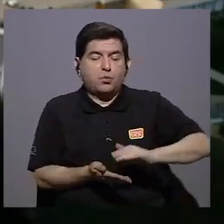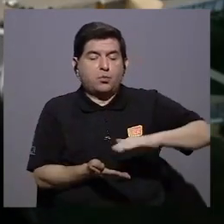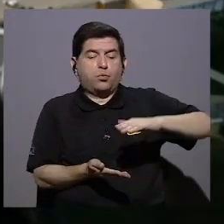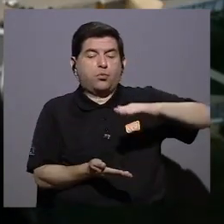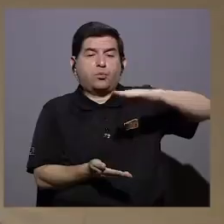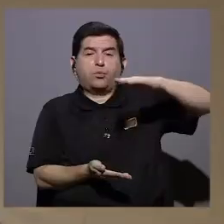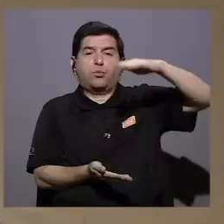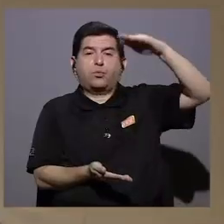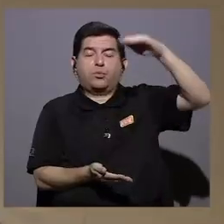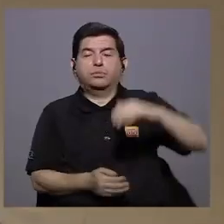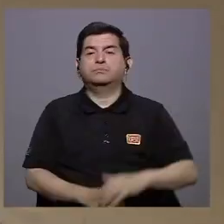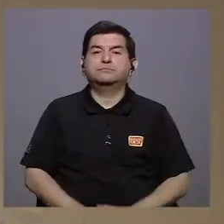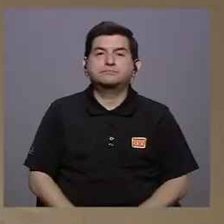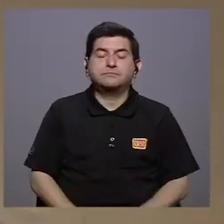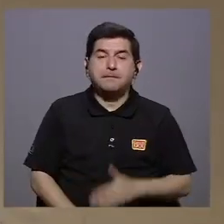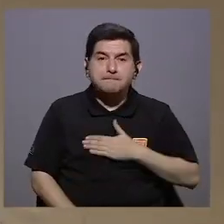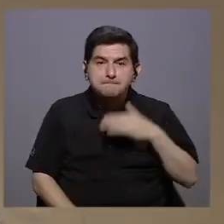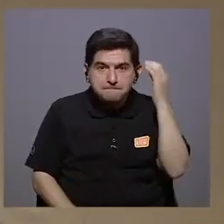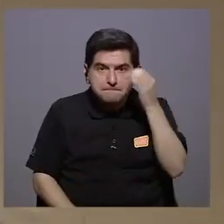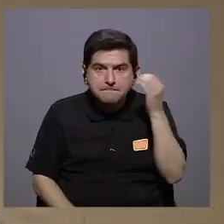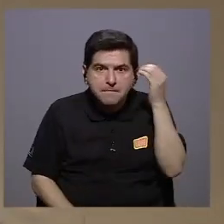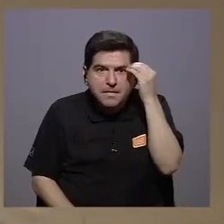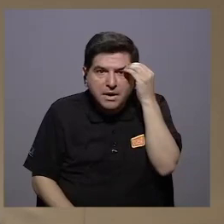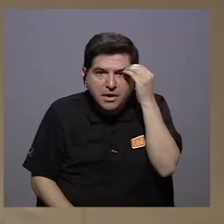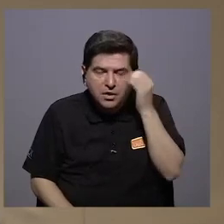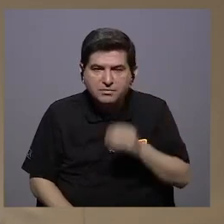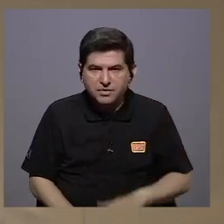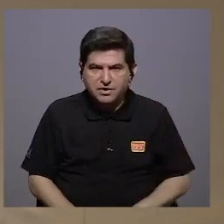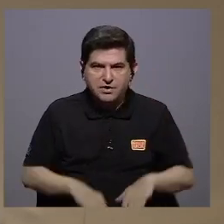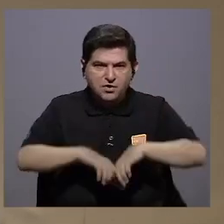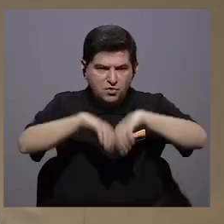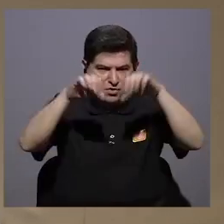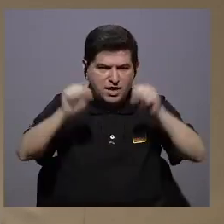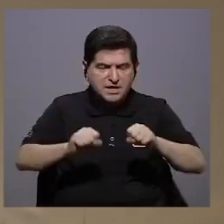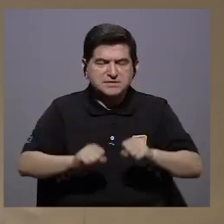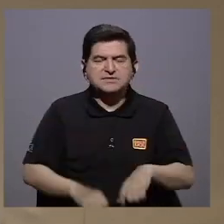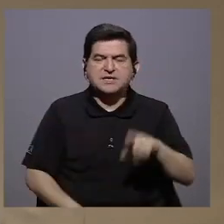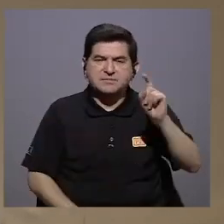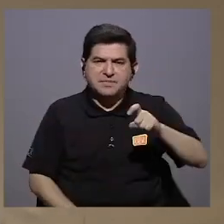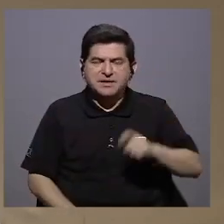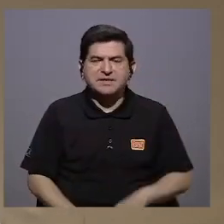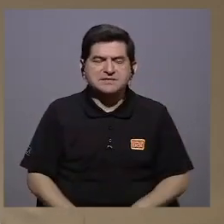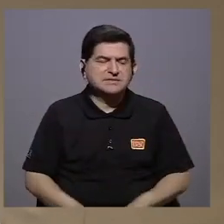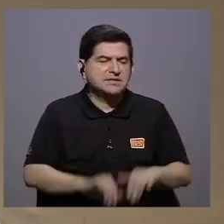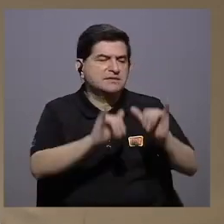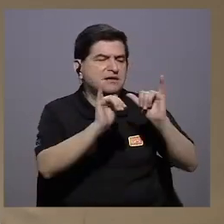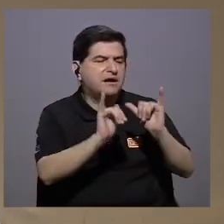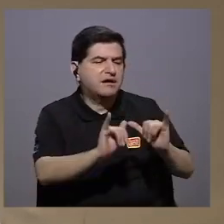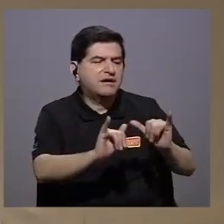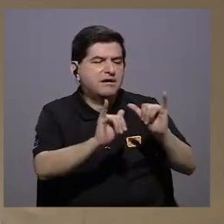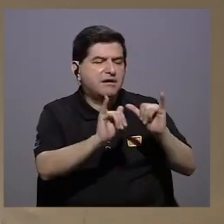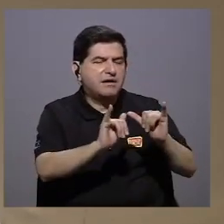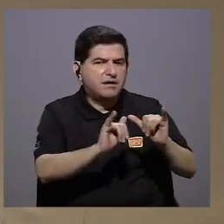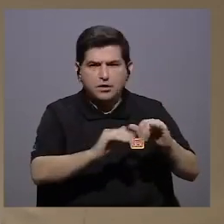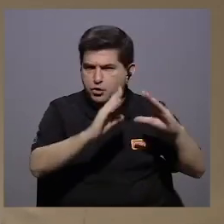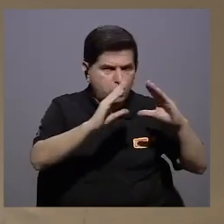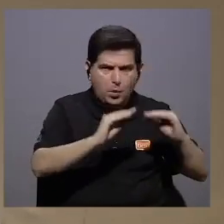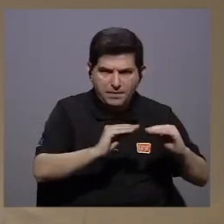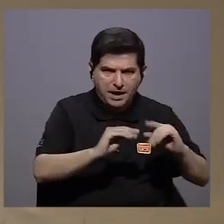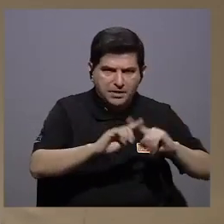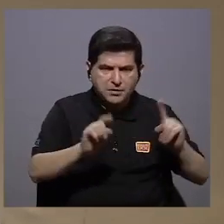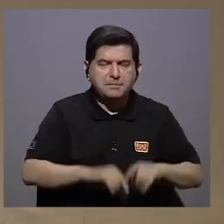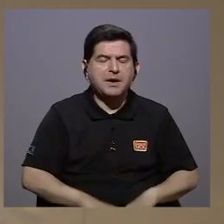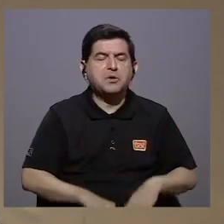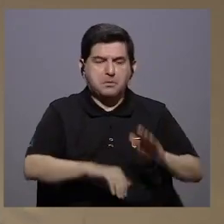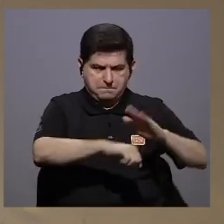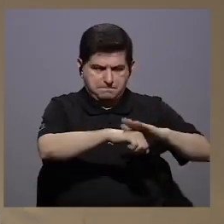incrementar hay mi opinión hay que dejar el sistema en hibernación en hibernación que hay que decir hay que apagarlo ¿no? hay